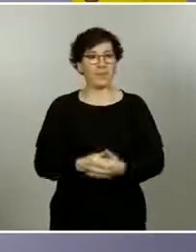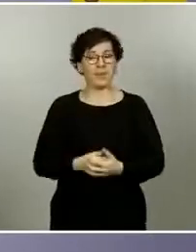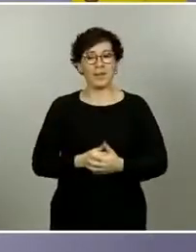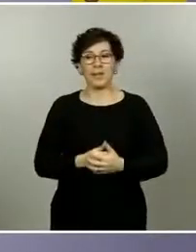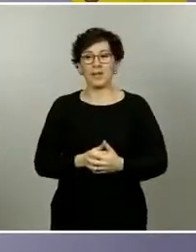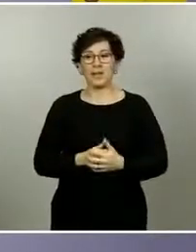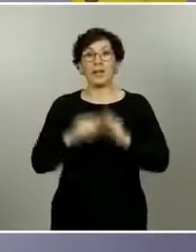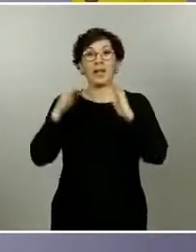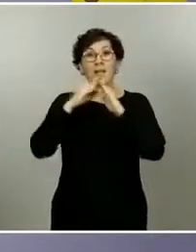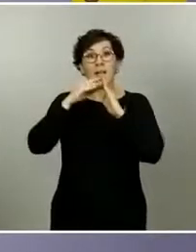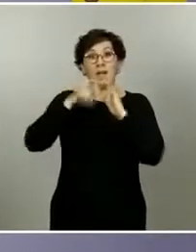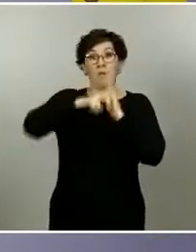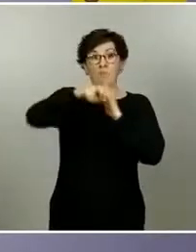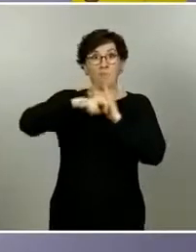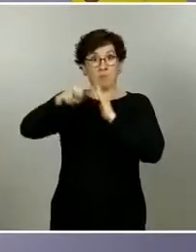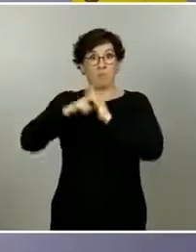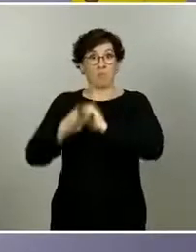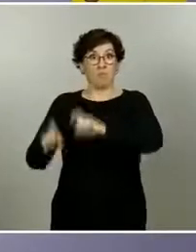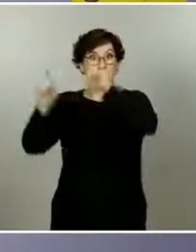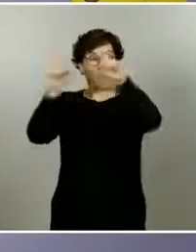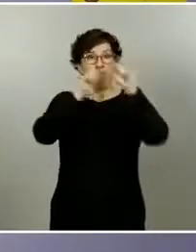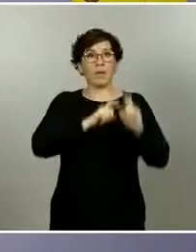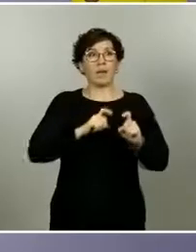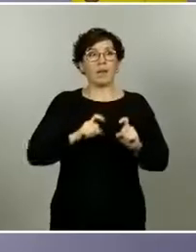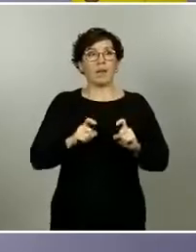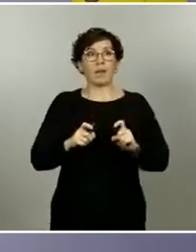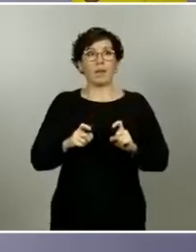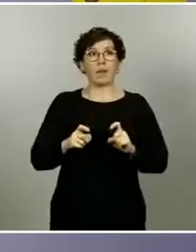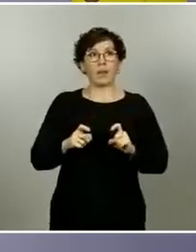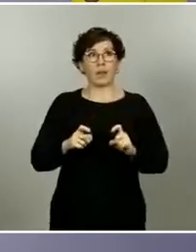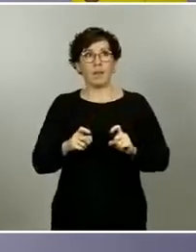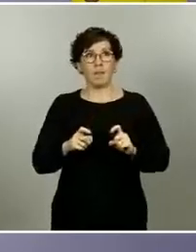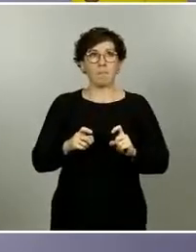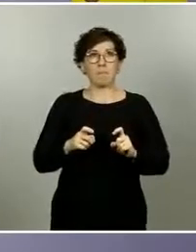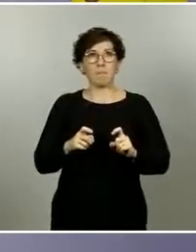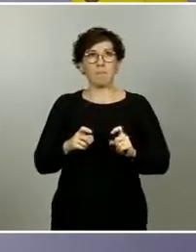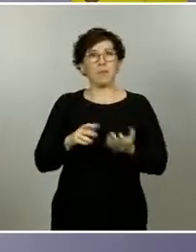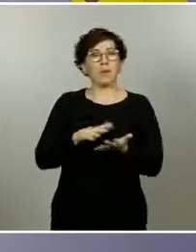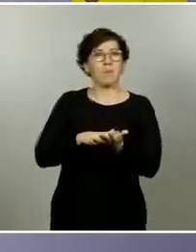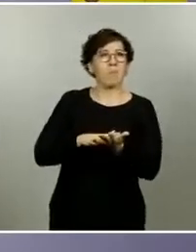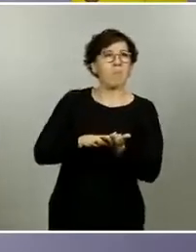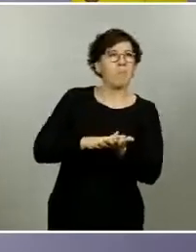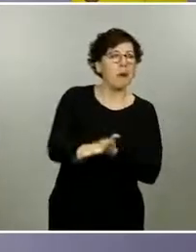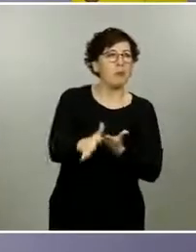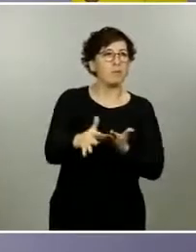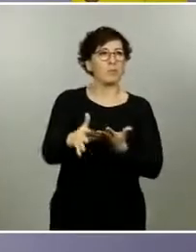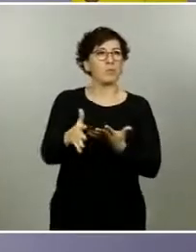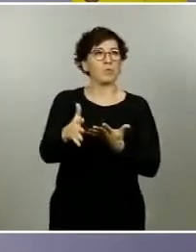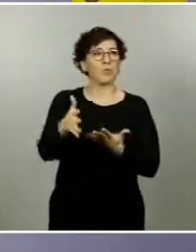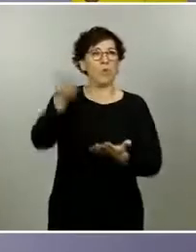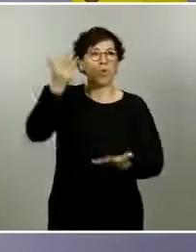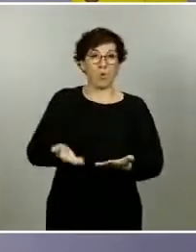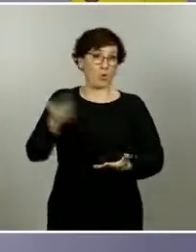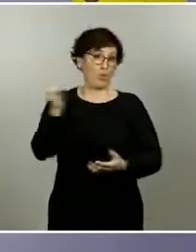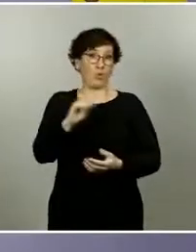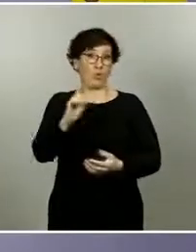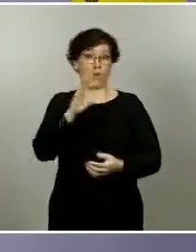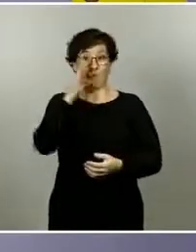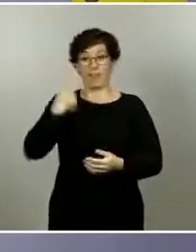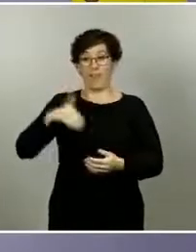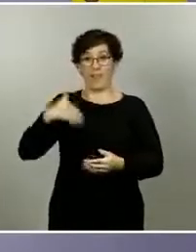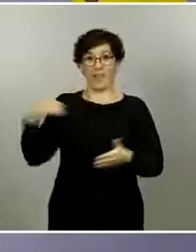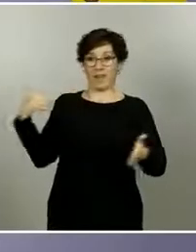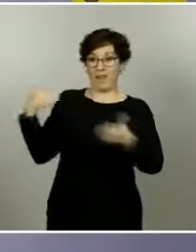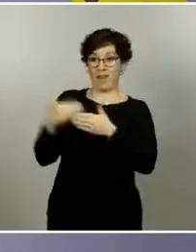en principio van a tener un impacto no excesivamente grande porque ya estamos actuando con la prudencia